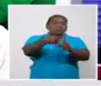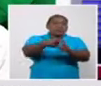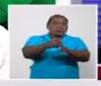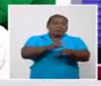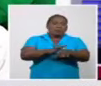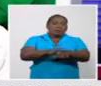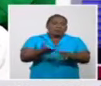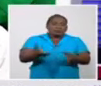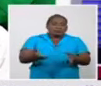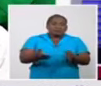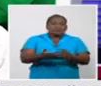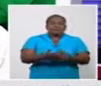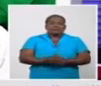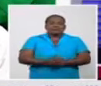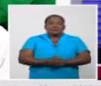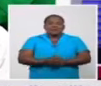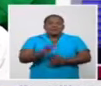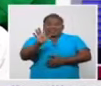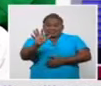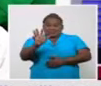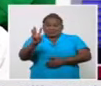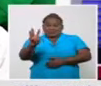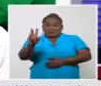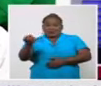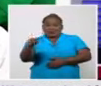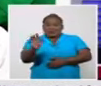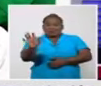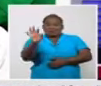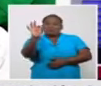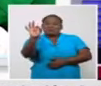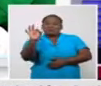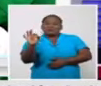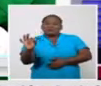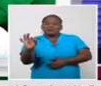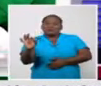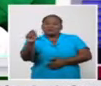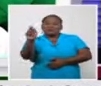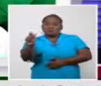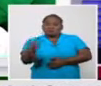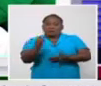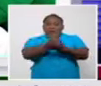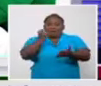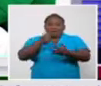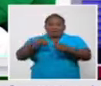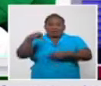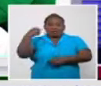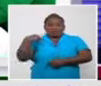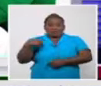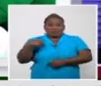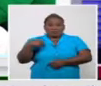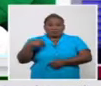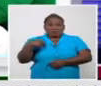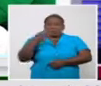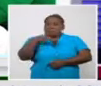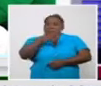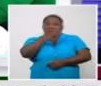El 53,5% de los diagnosticados ayer totalmente asintomático.